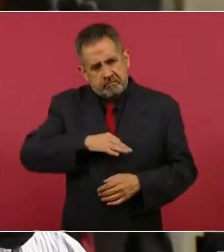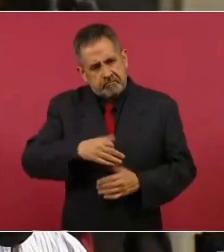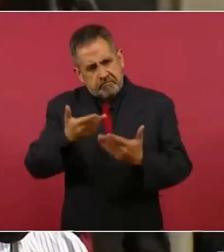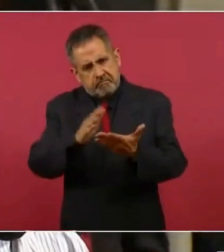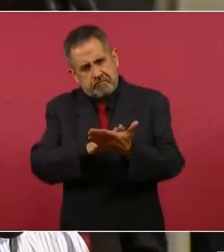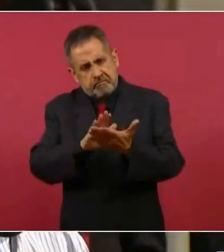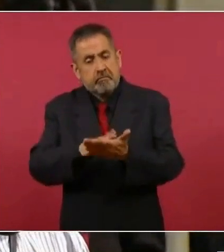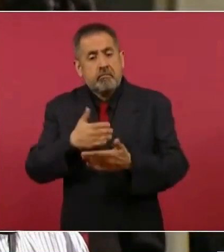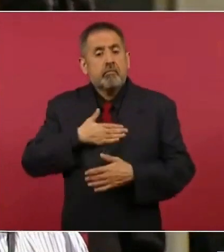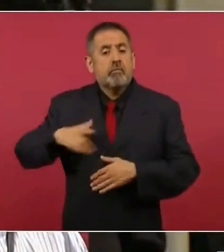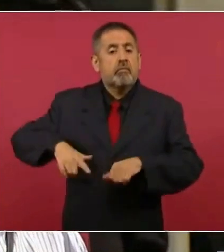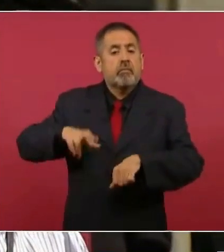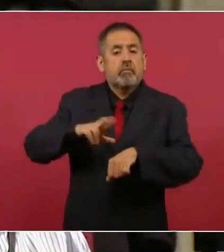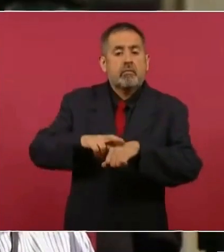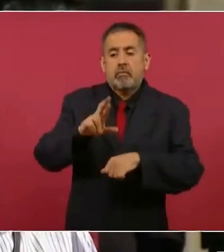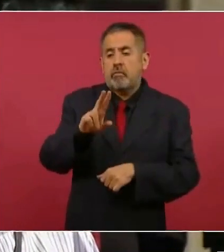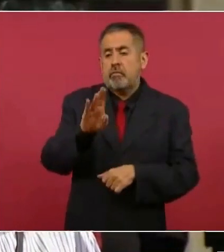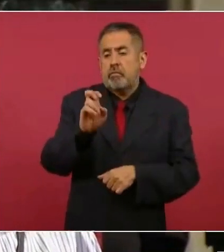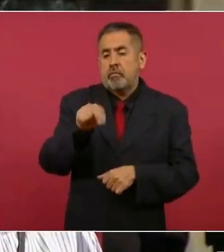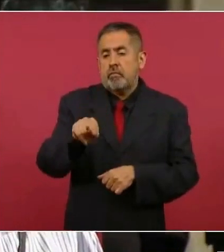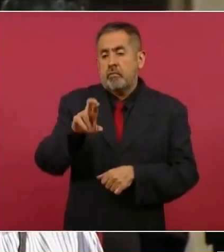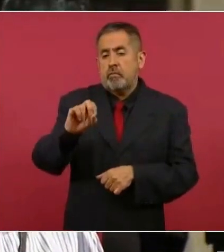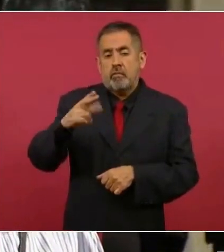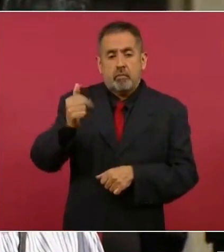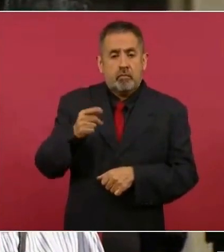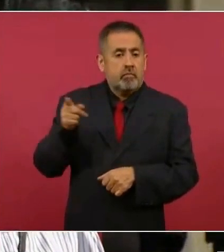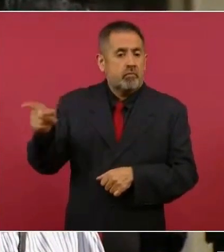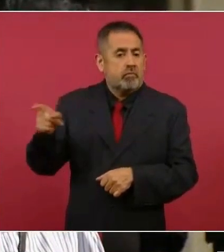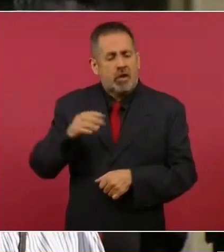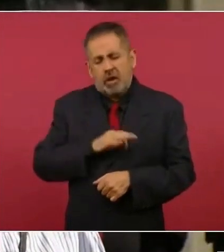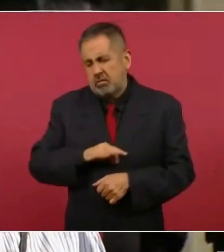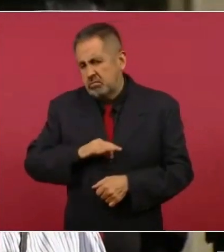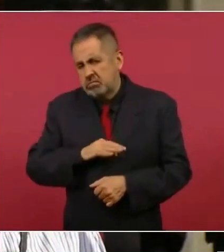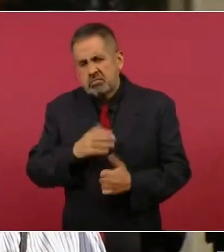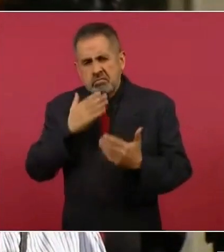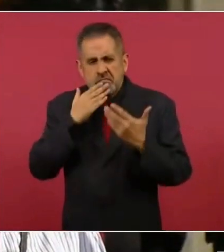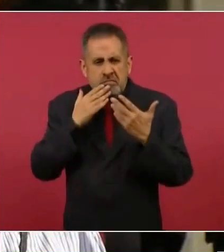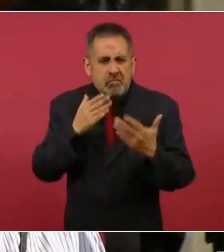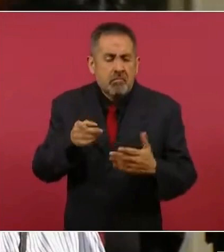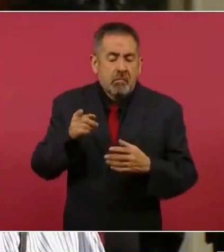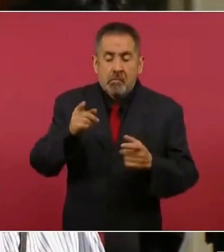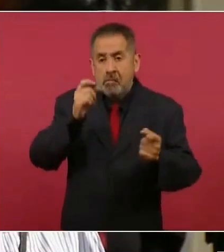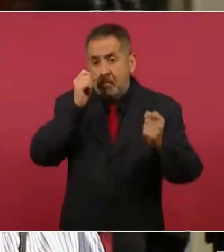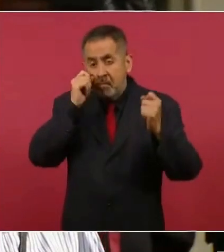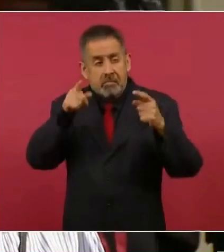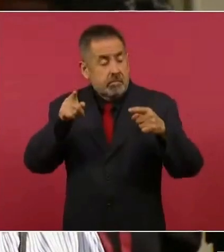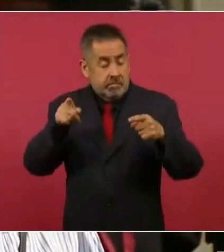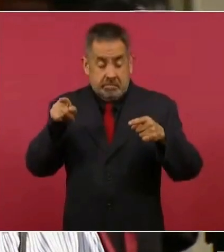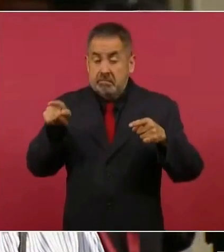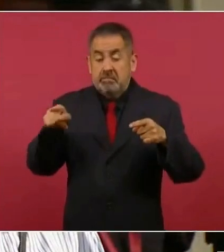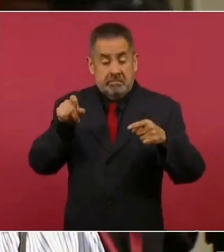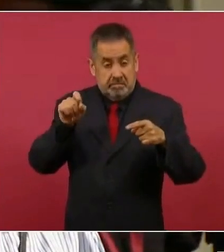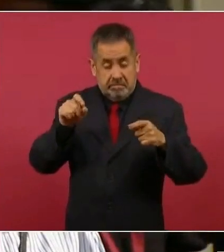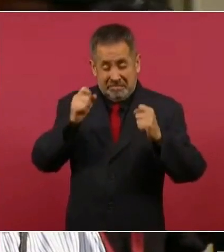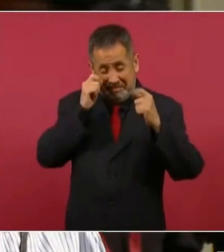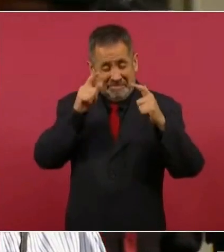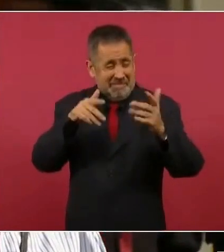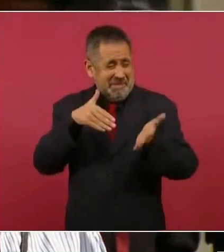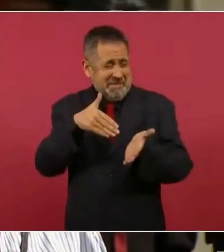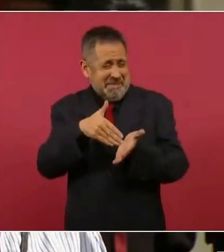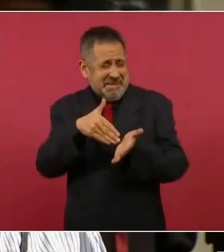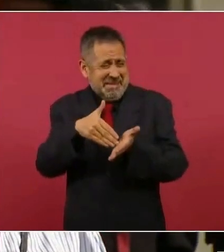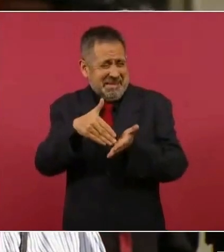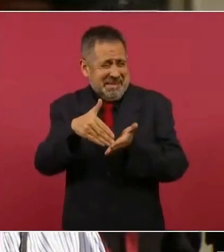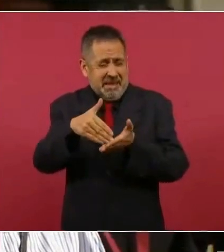nuestro gobernador Rubén Rocha. Estuvo feliz, se sorprendió también, fueron miles de